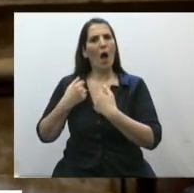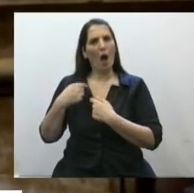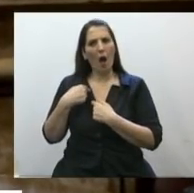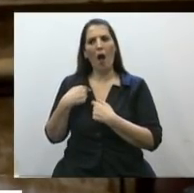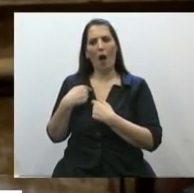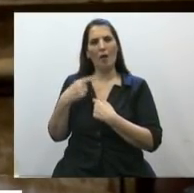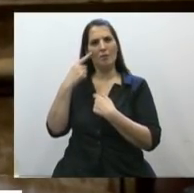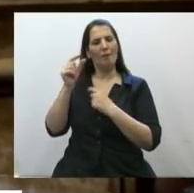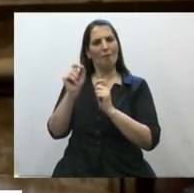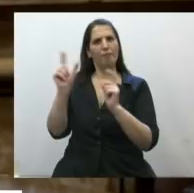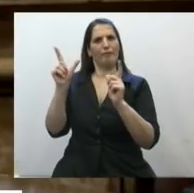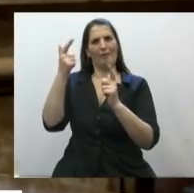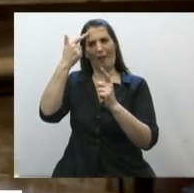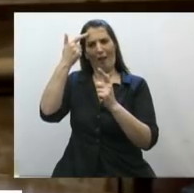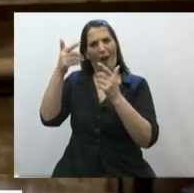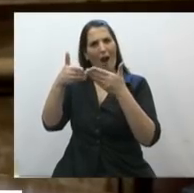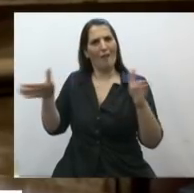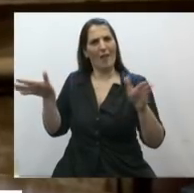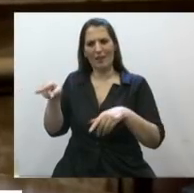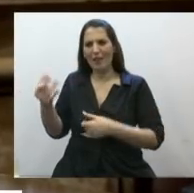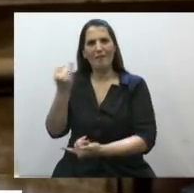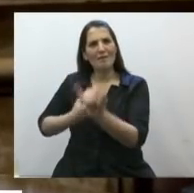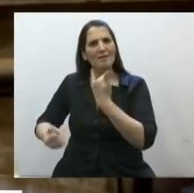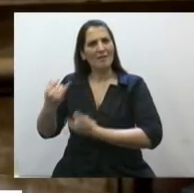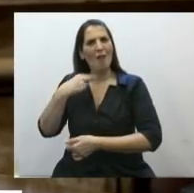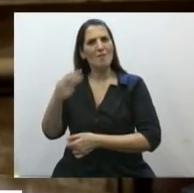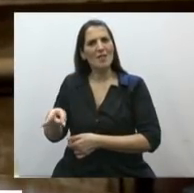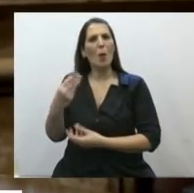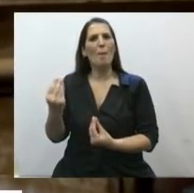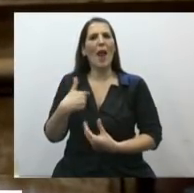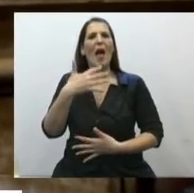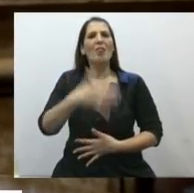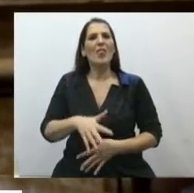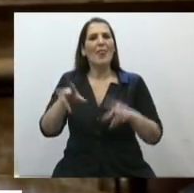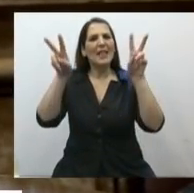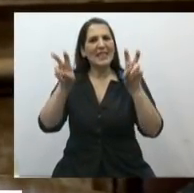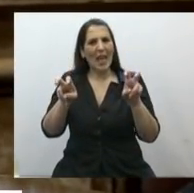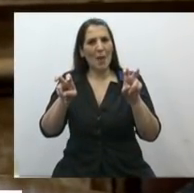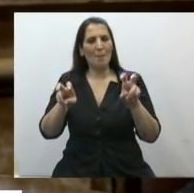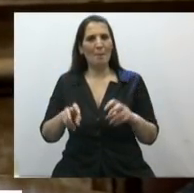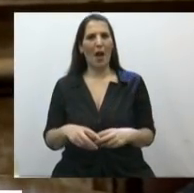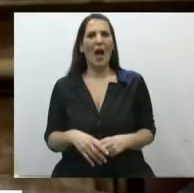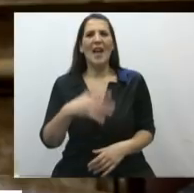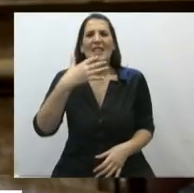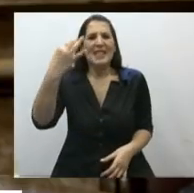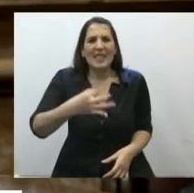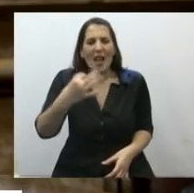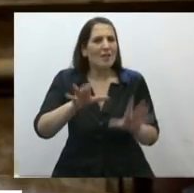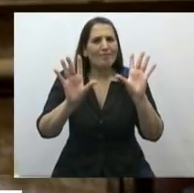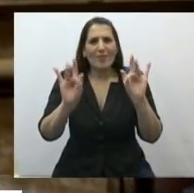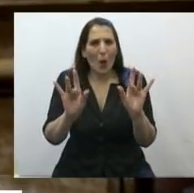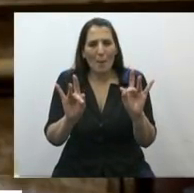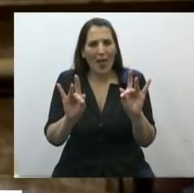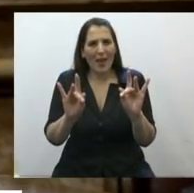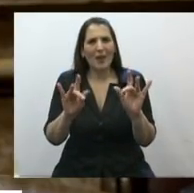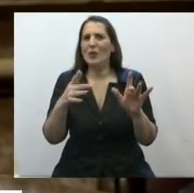para que pueda entender este tema en la real complejidad de la